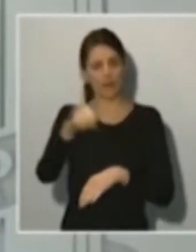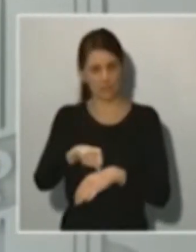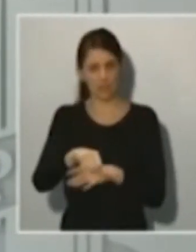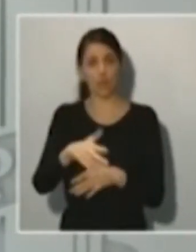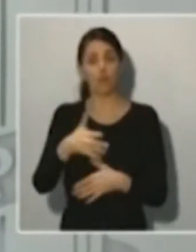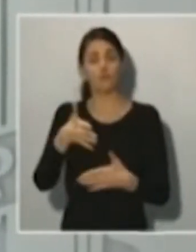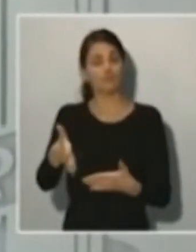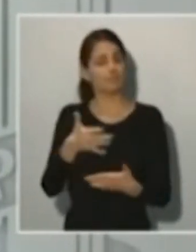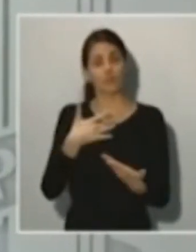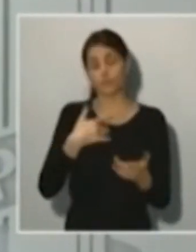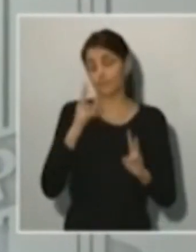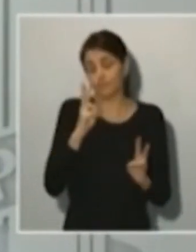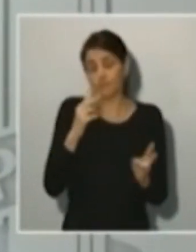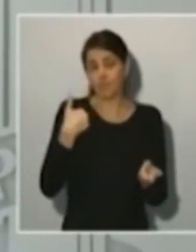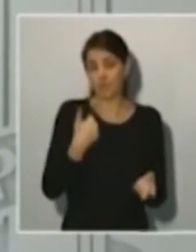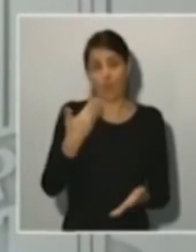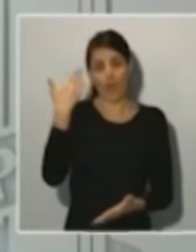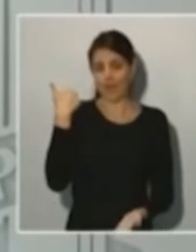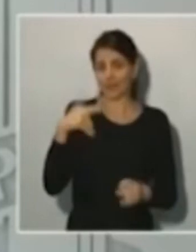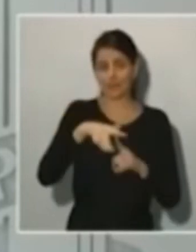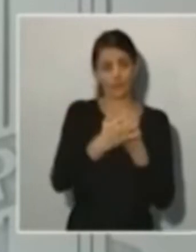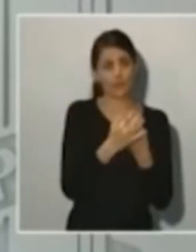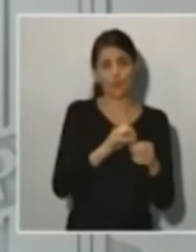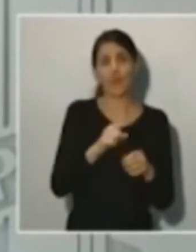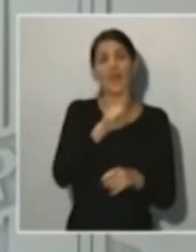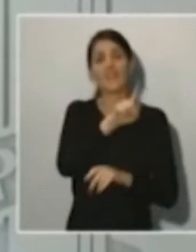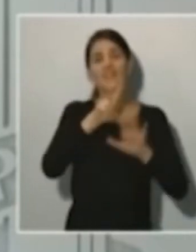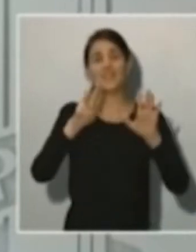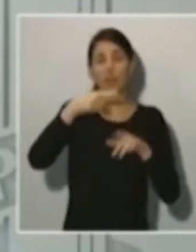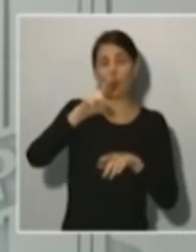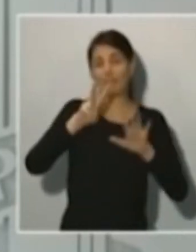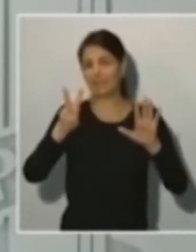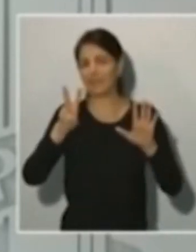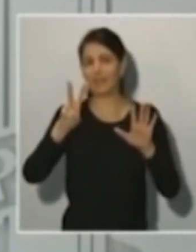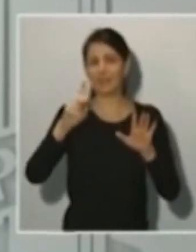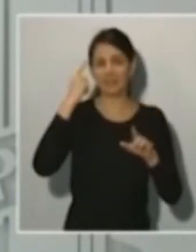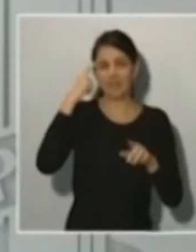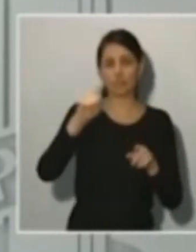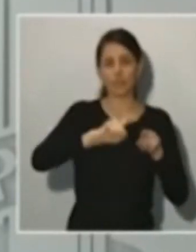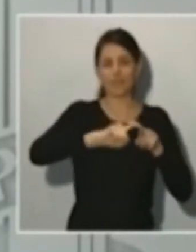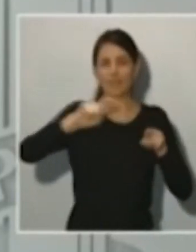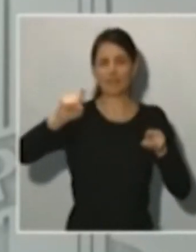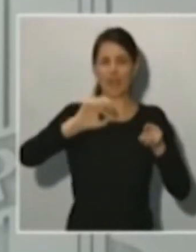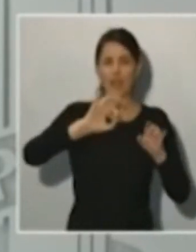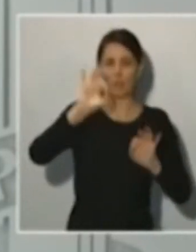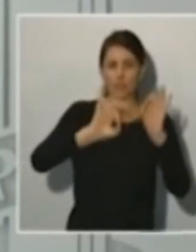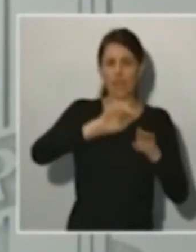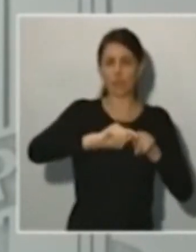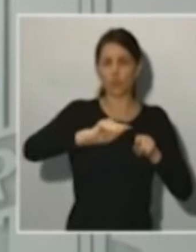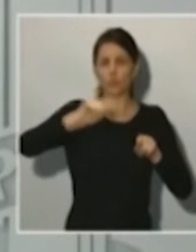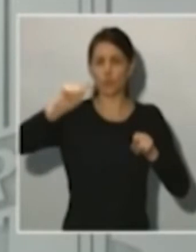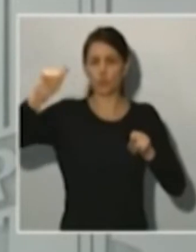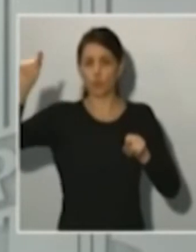también ayer, que estaba en torno al 17,7%, en torno al 18% y que está por debajo de lo observado en las semanas anteriores.